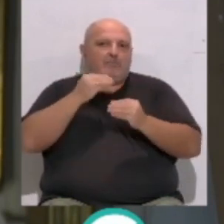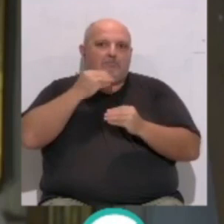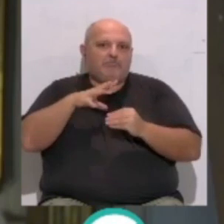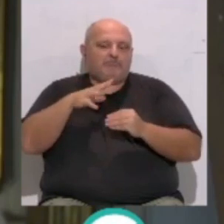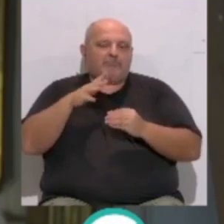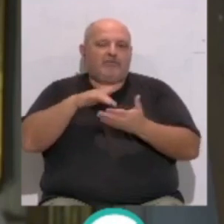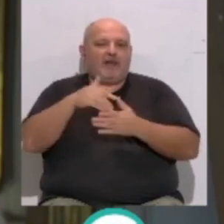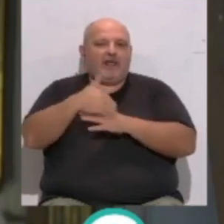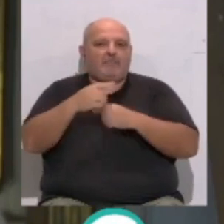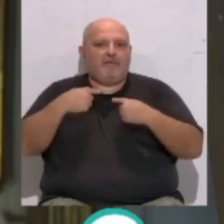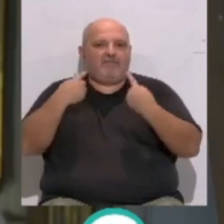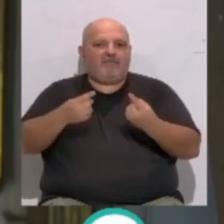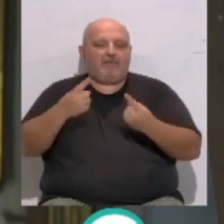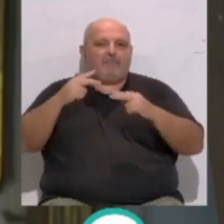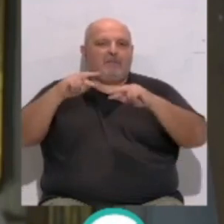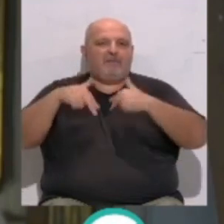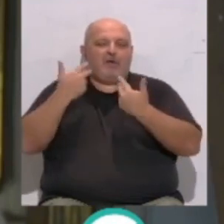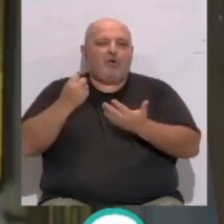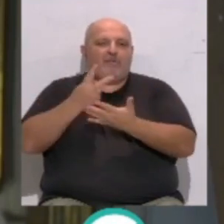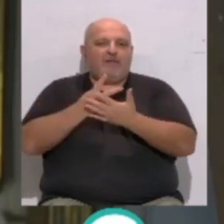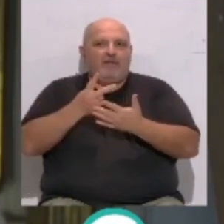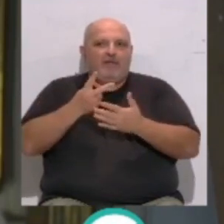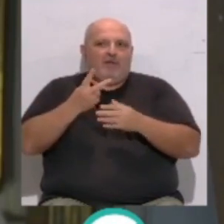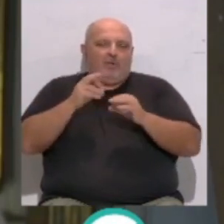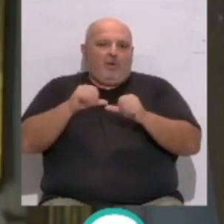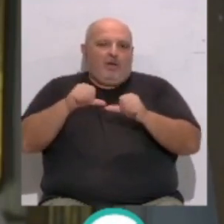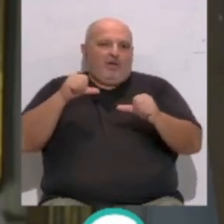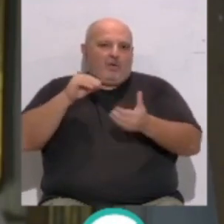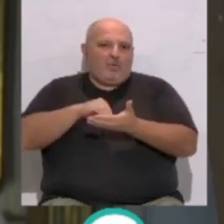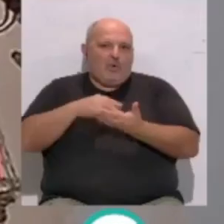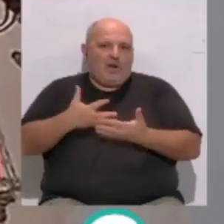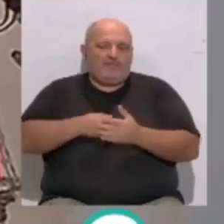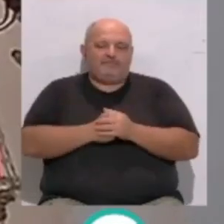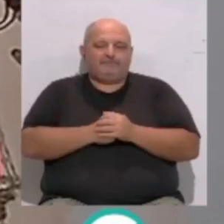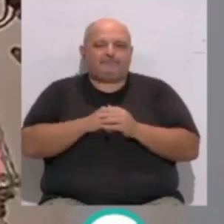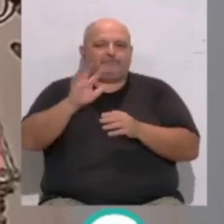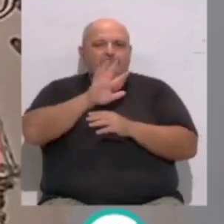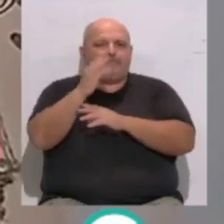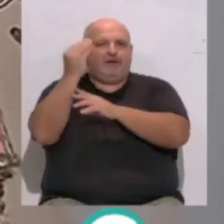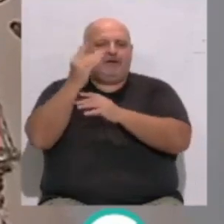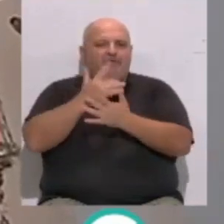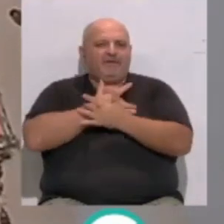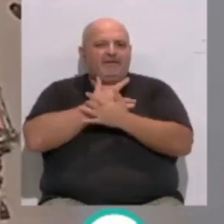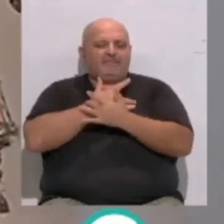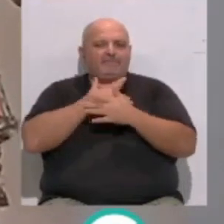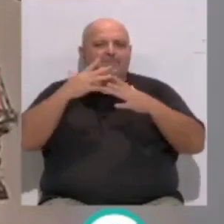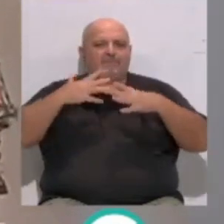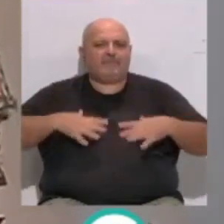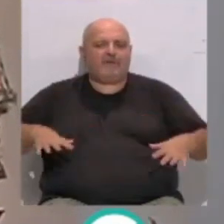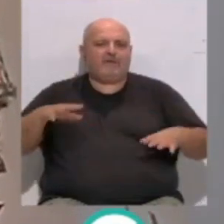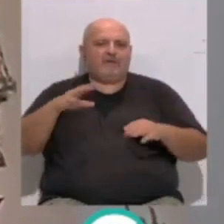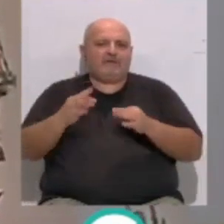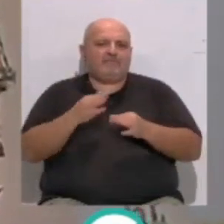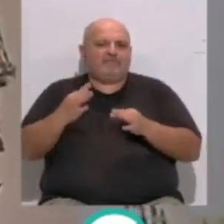que la Virgen salga a la calle porque nos permite volver a hablar de ella como lo estamos haciendo ahora. La imagen de la Virgen del Rosario vestirá una salla que el